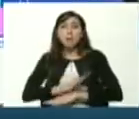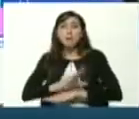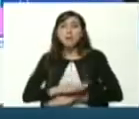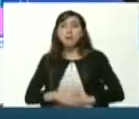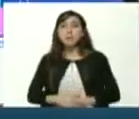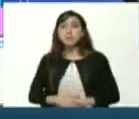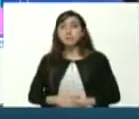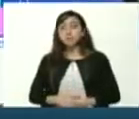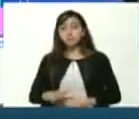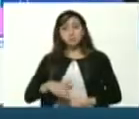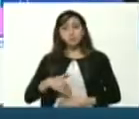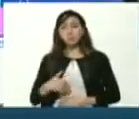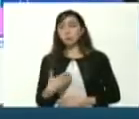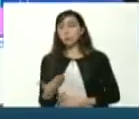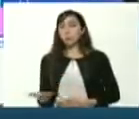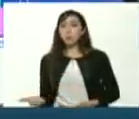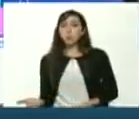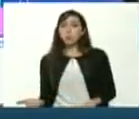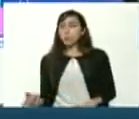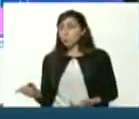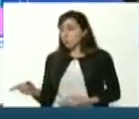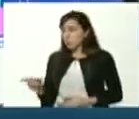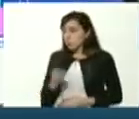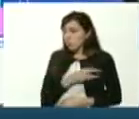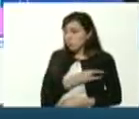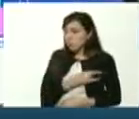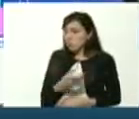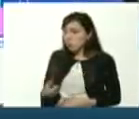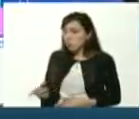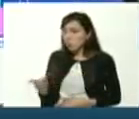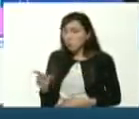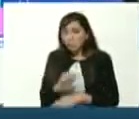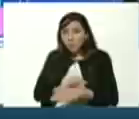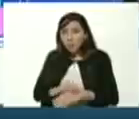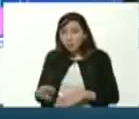no hemos podido Trumpis vamos a reconocer